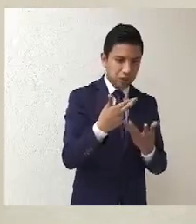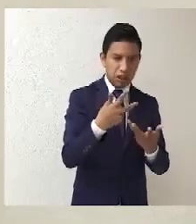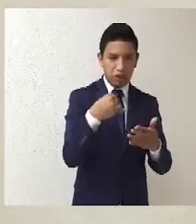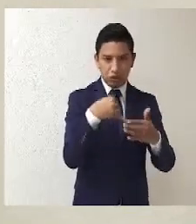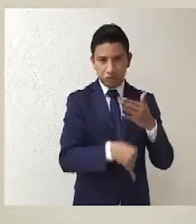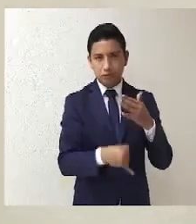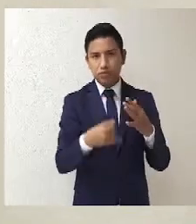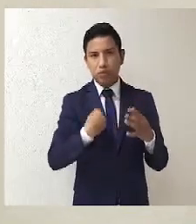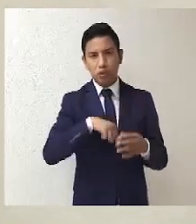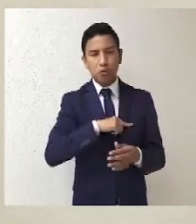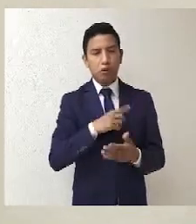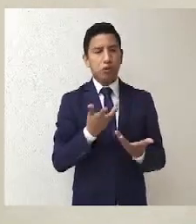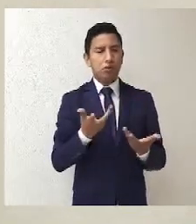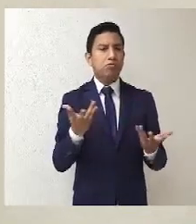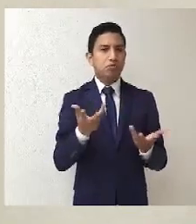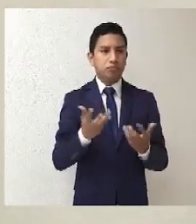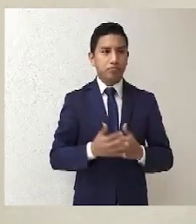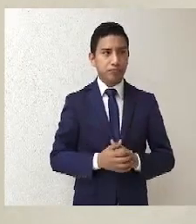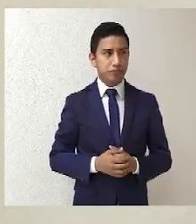las sentencias.